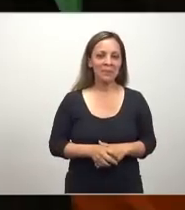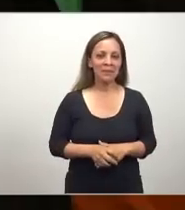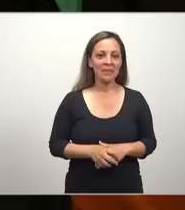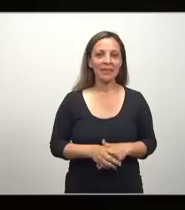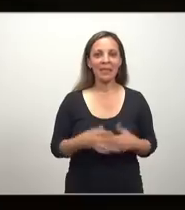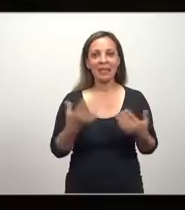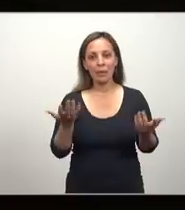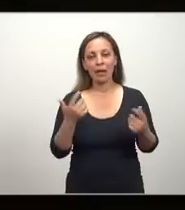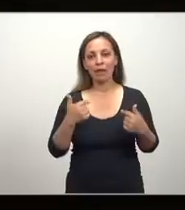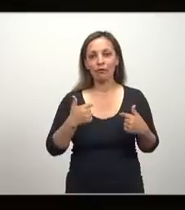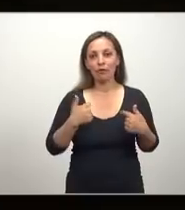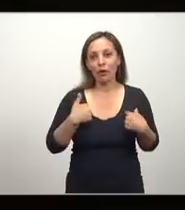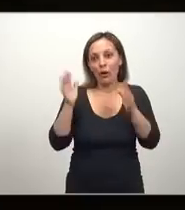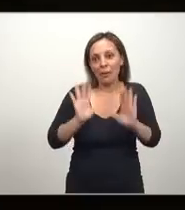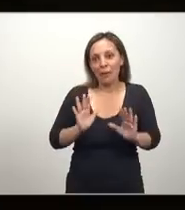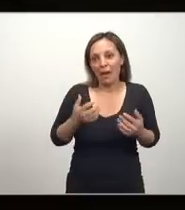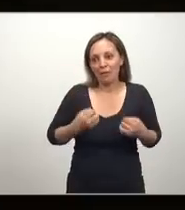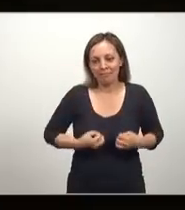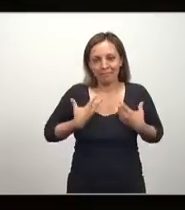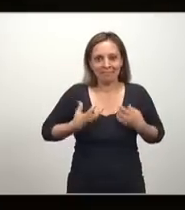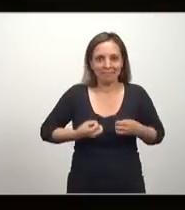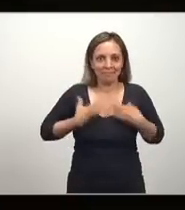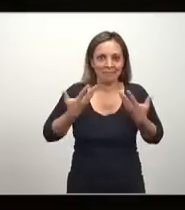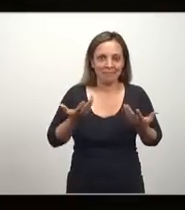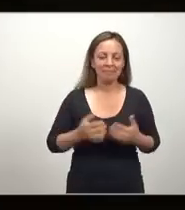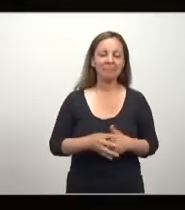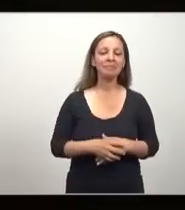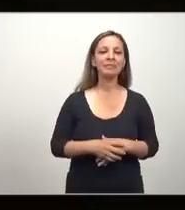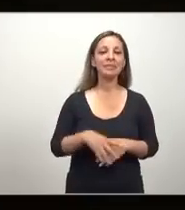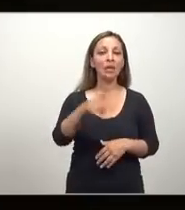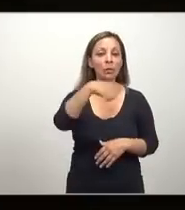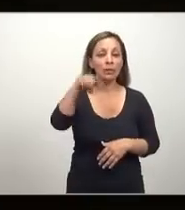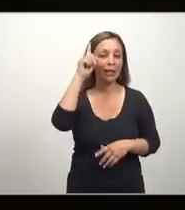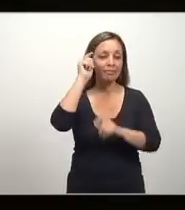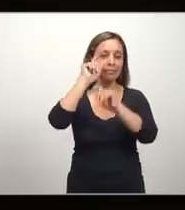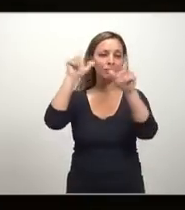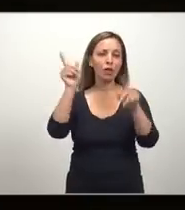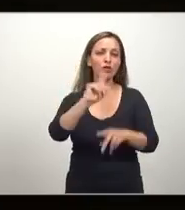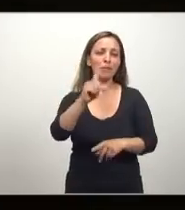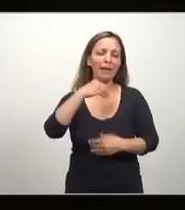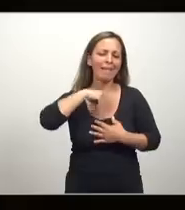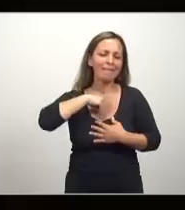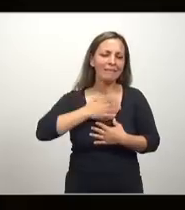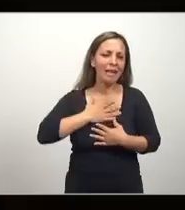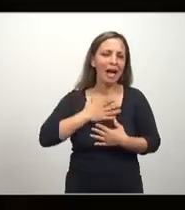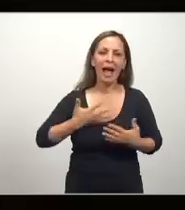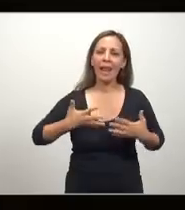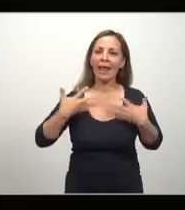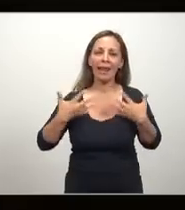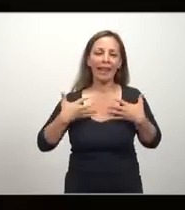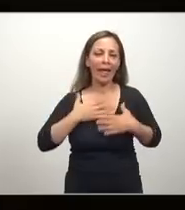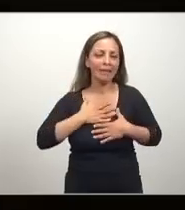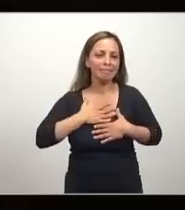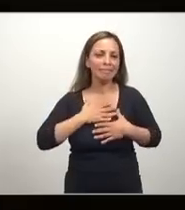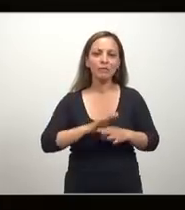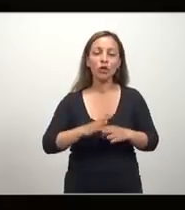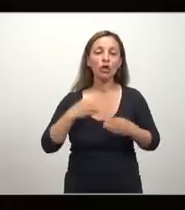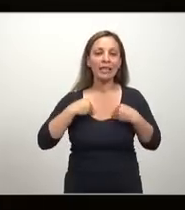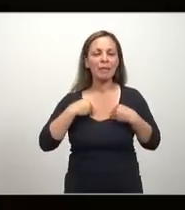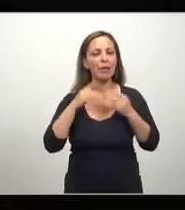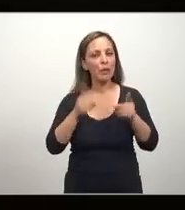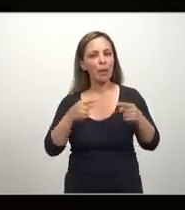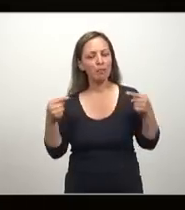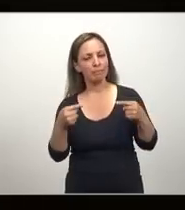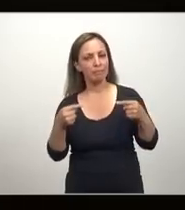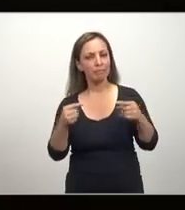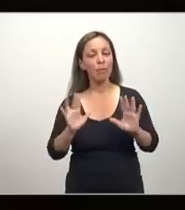se trata de preparar lo mejor posible. No se imagina la alegría de estar nuevamente en la Universidad de Quilmes, aunque sinceramente, rector, como les decía, tengo sentimientos encontrados,